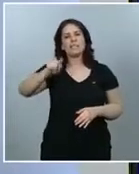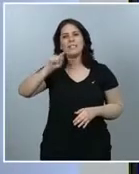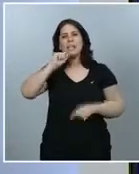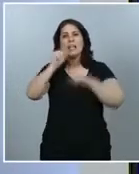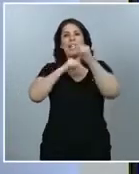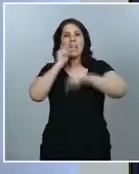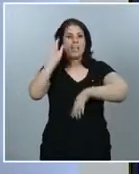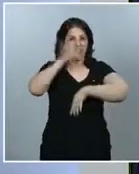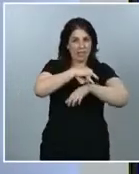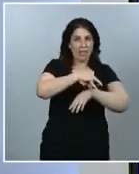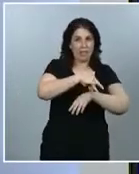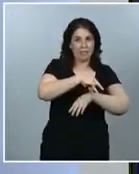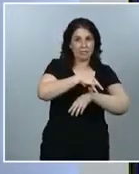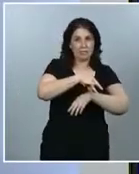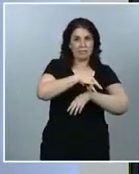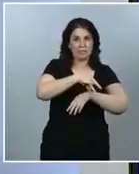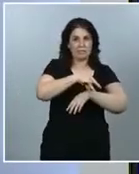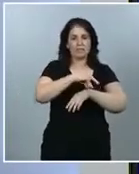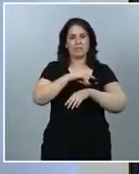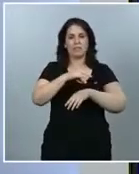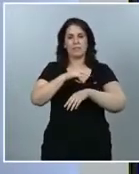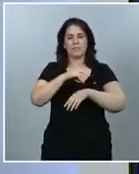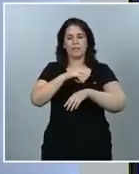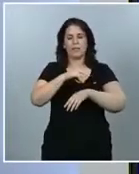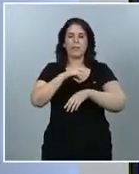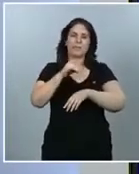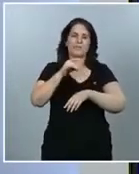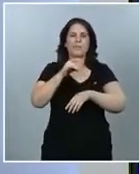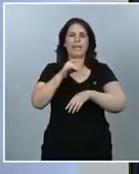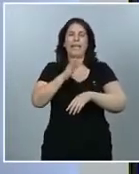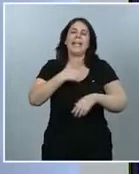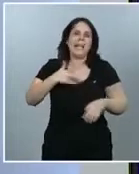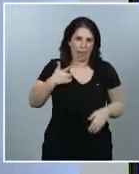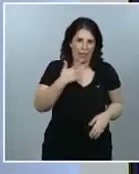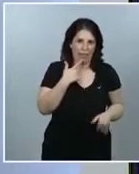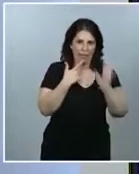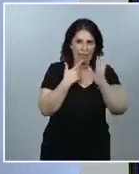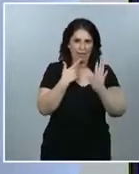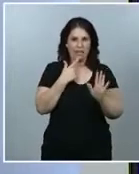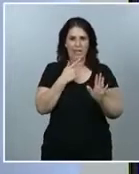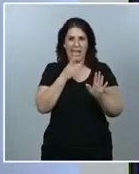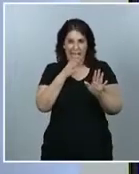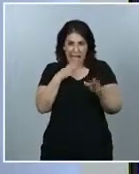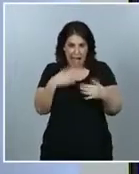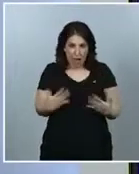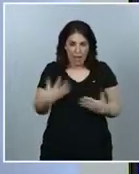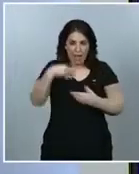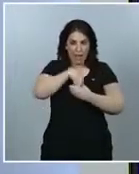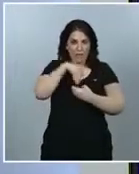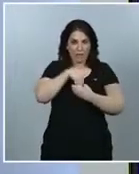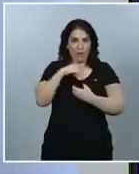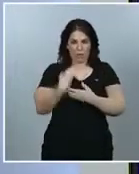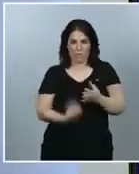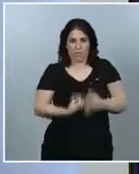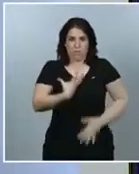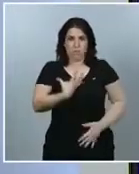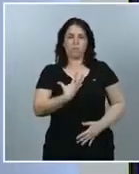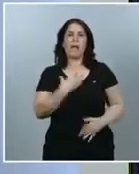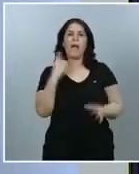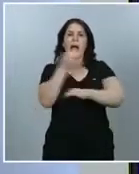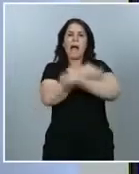personas infectadas aquellas que en este momento están teniendo anticuerpos, qué porcentaje de personas infectadas